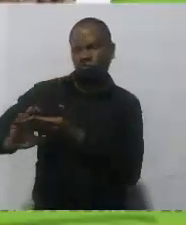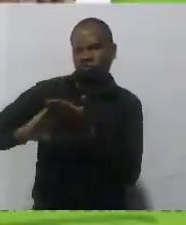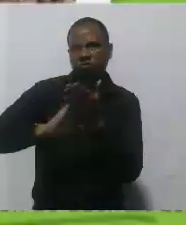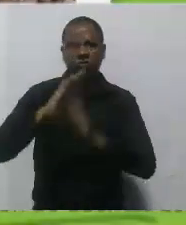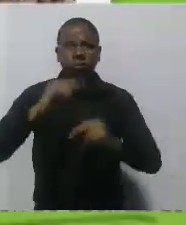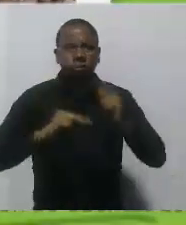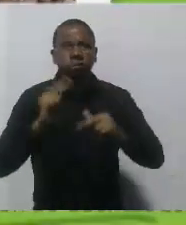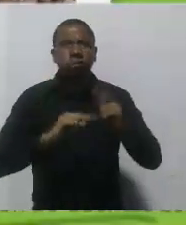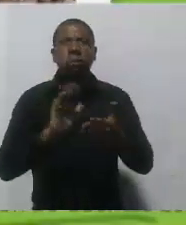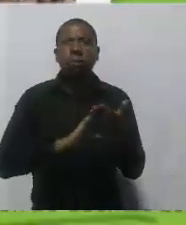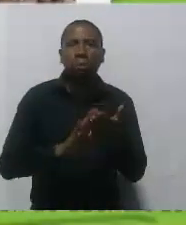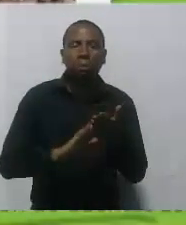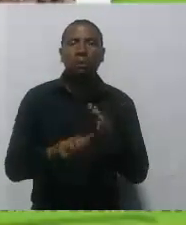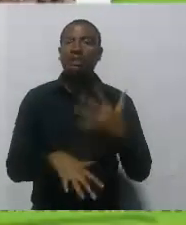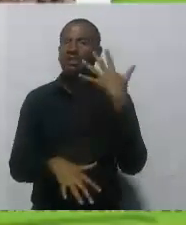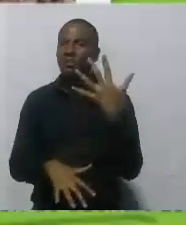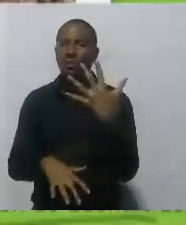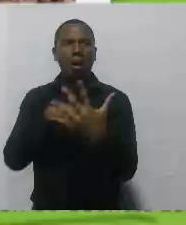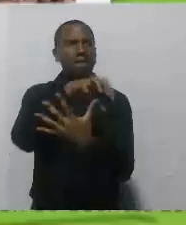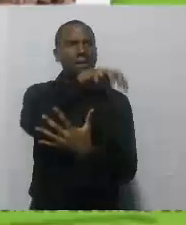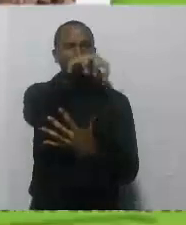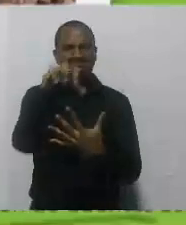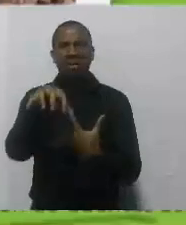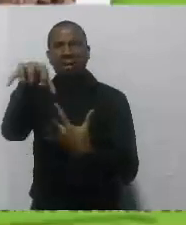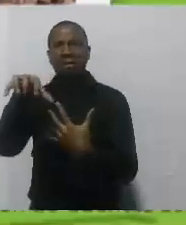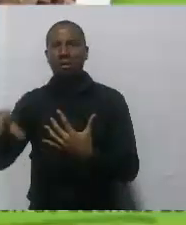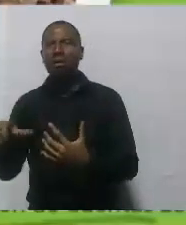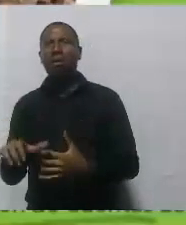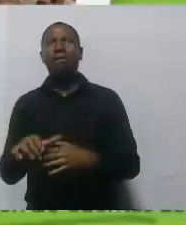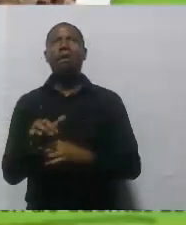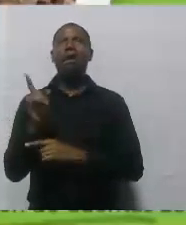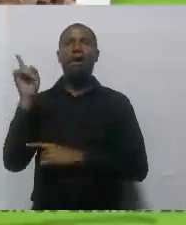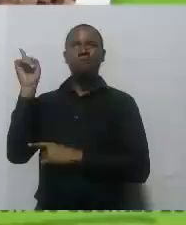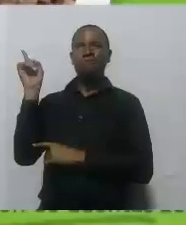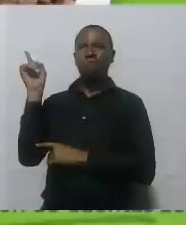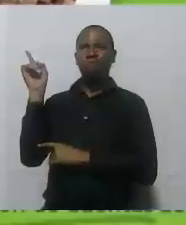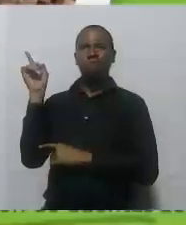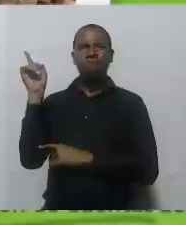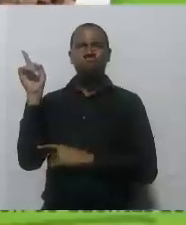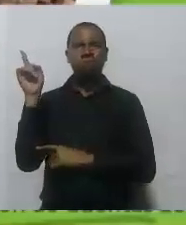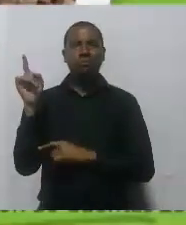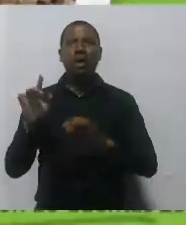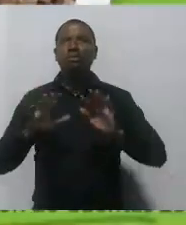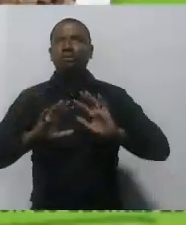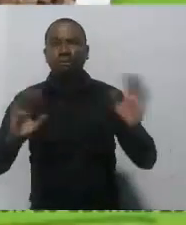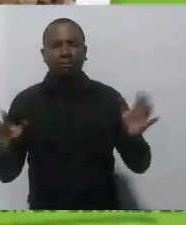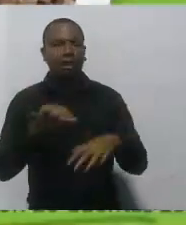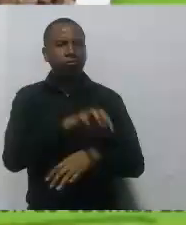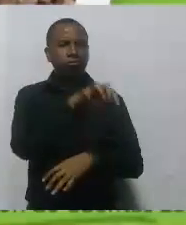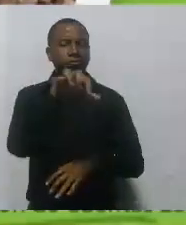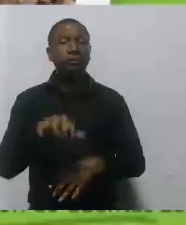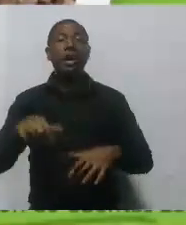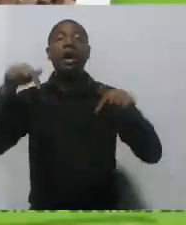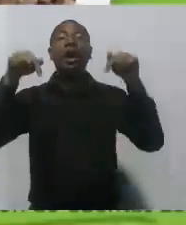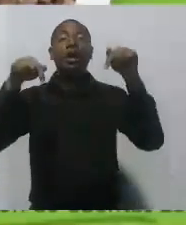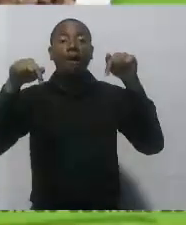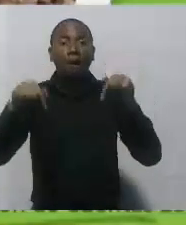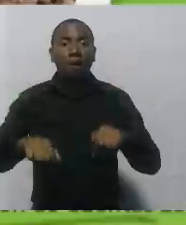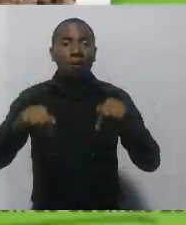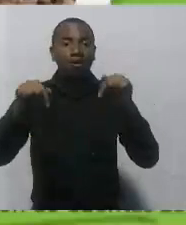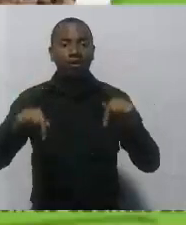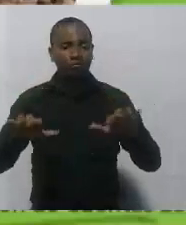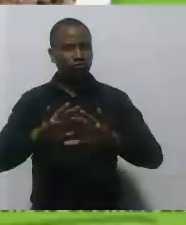deportivos San Fernando Boca Chica Calamares Bombonera Campestre y hoy hoy estamos